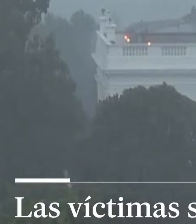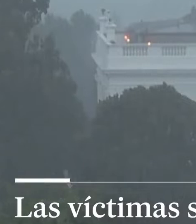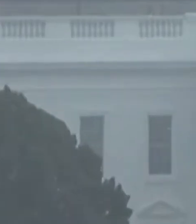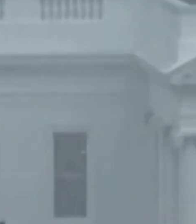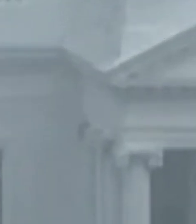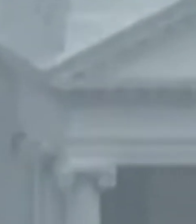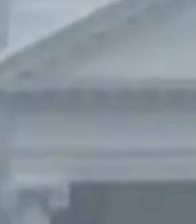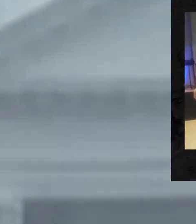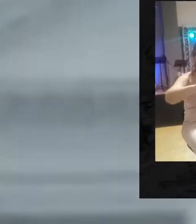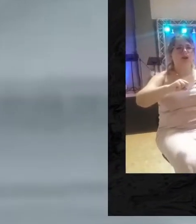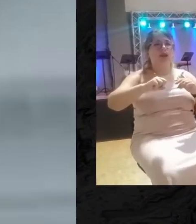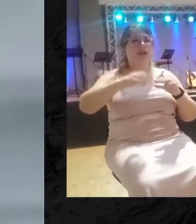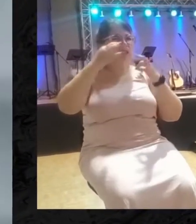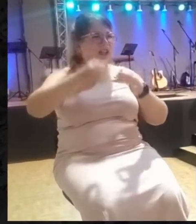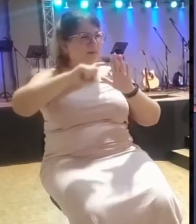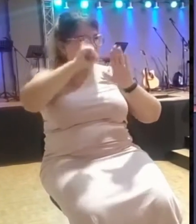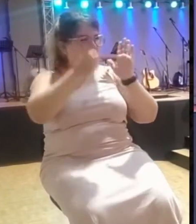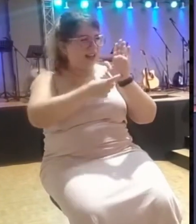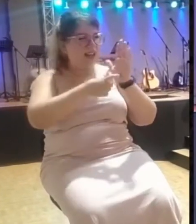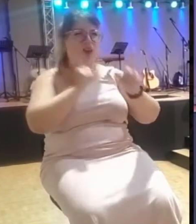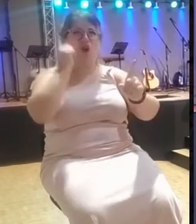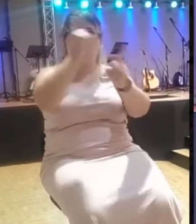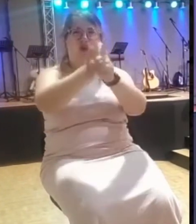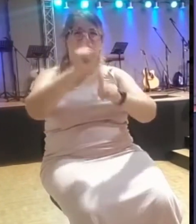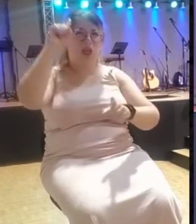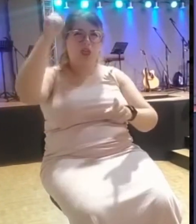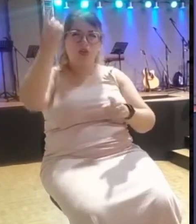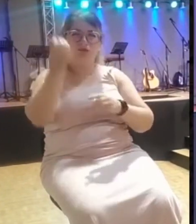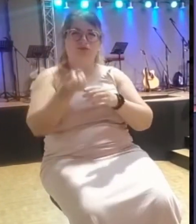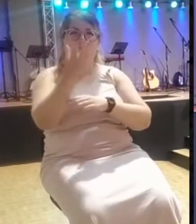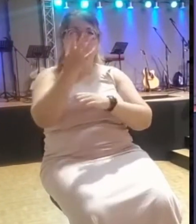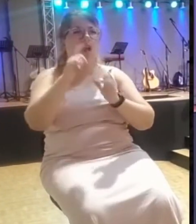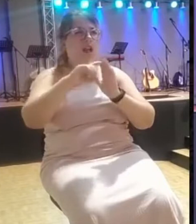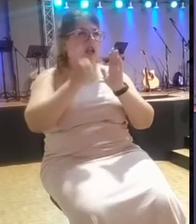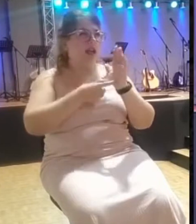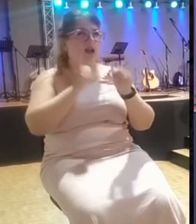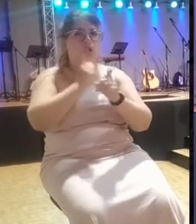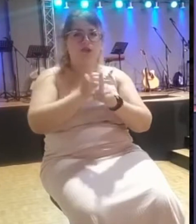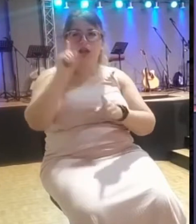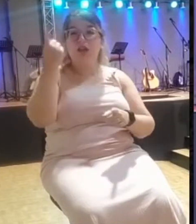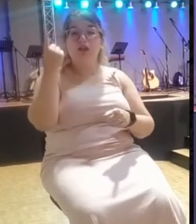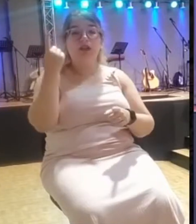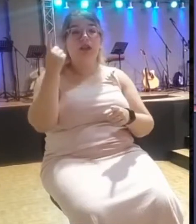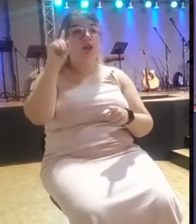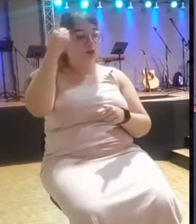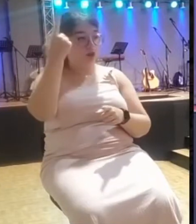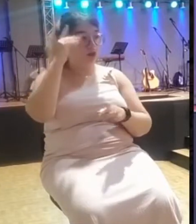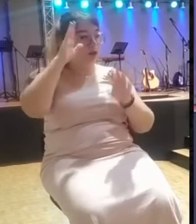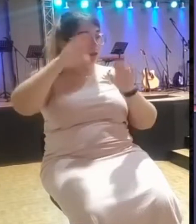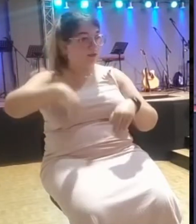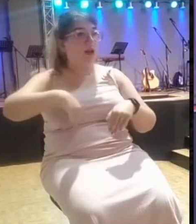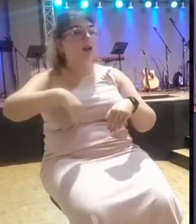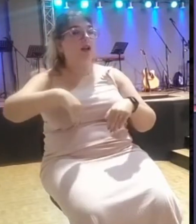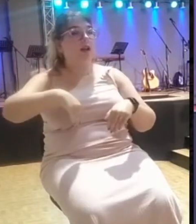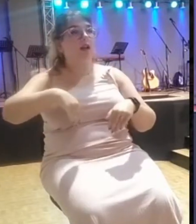leyes contra la voluntad de Dios, Dios va a traer juicio. Es verdad que luego